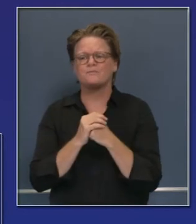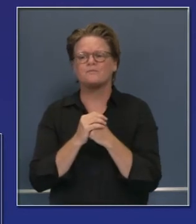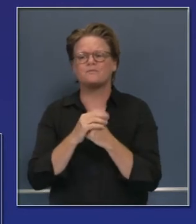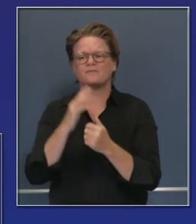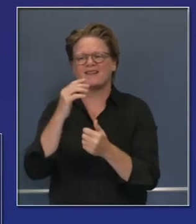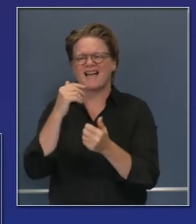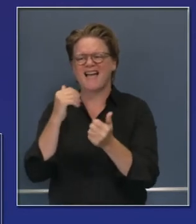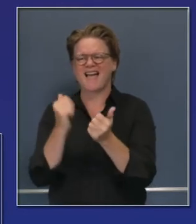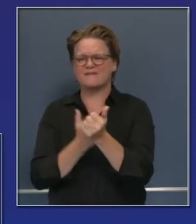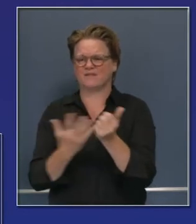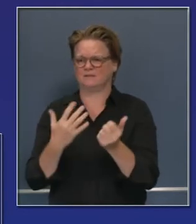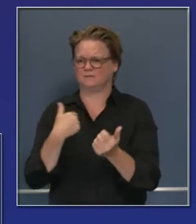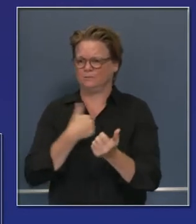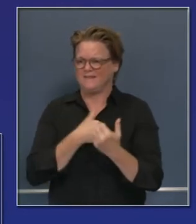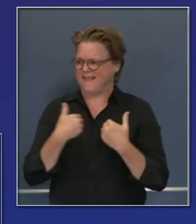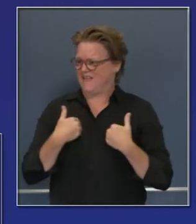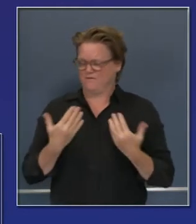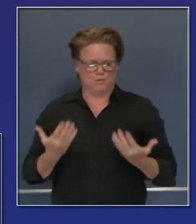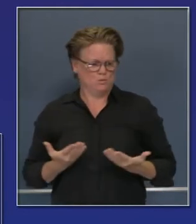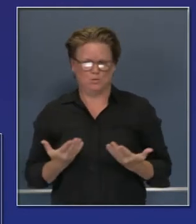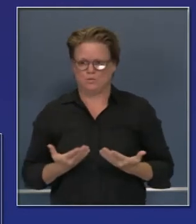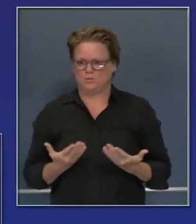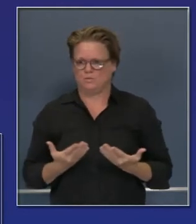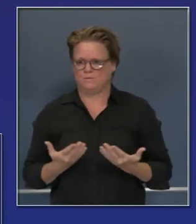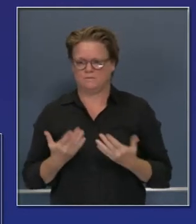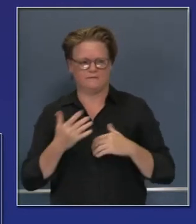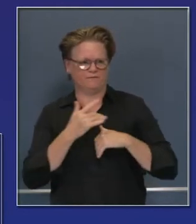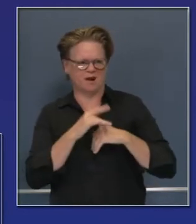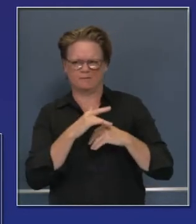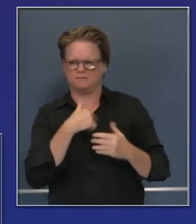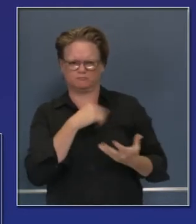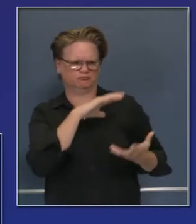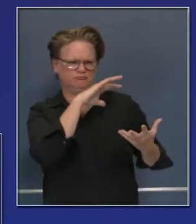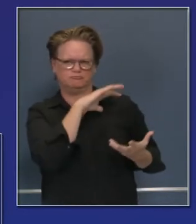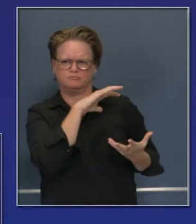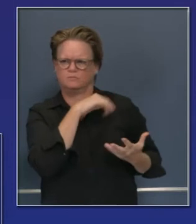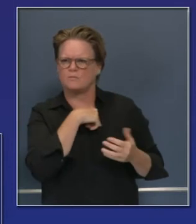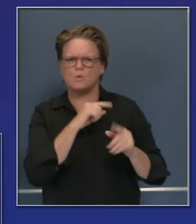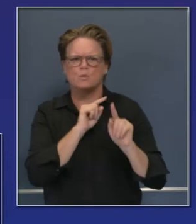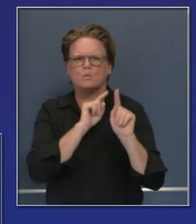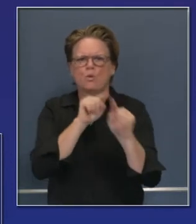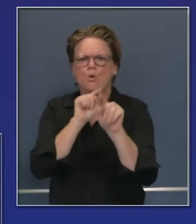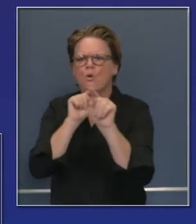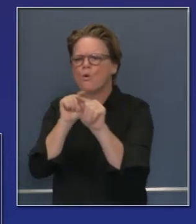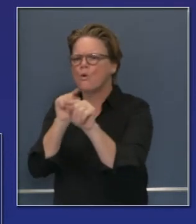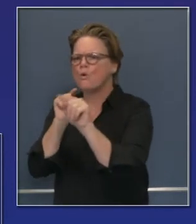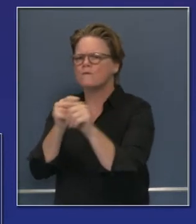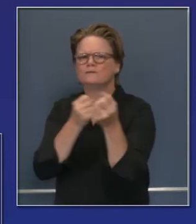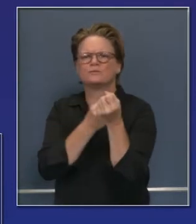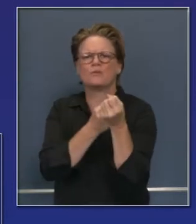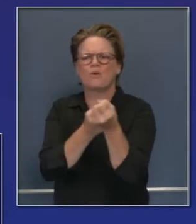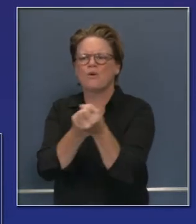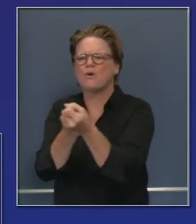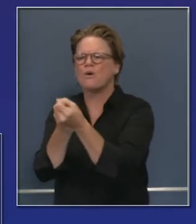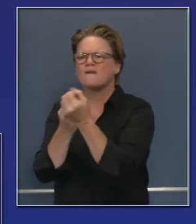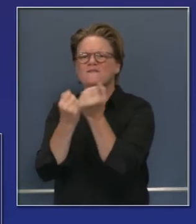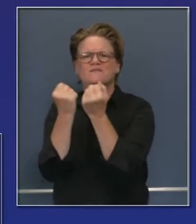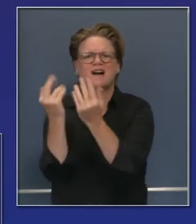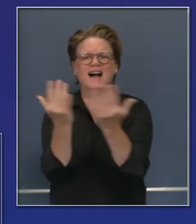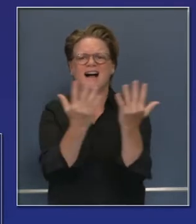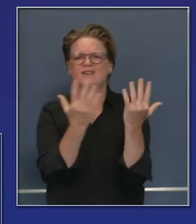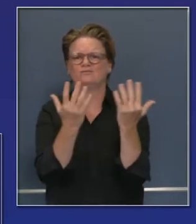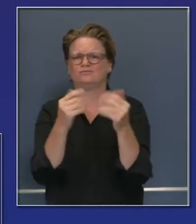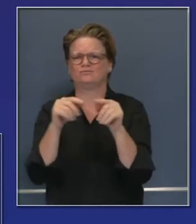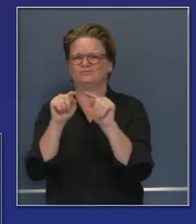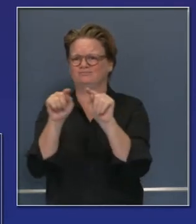sepan que cada recurso que tenemos está señalándose y preparándose para luchar contra estos incendios históricos.